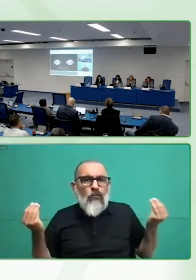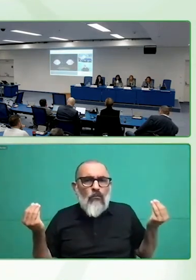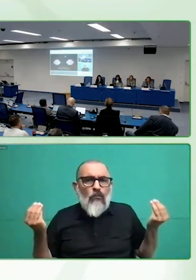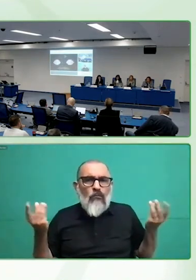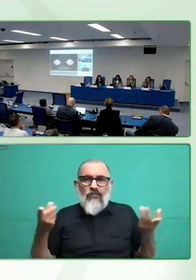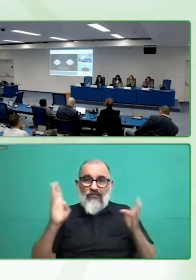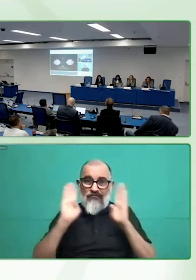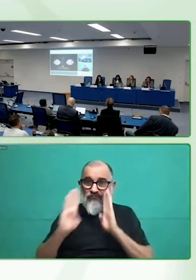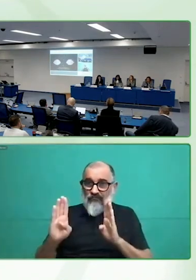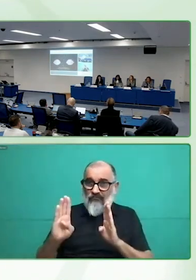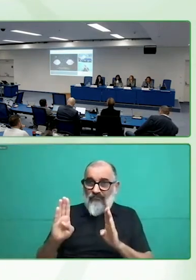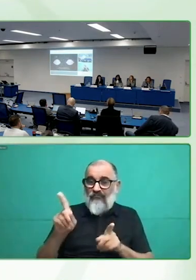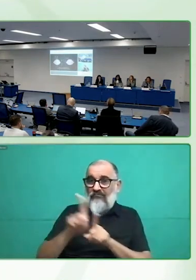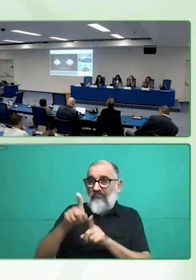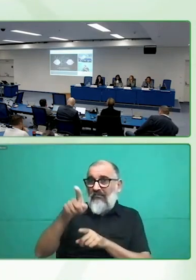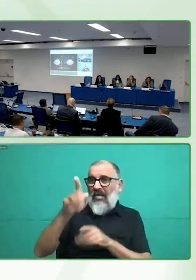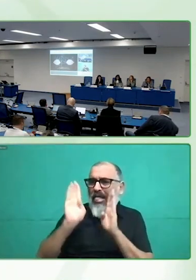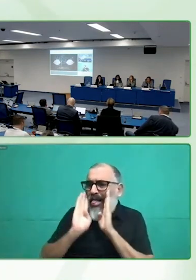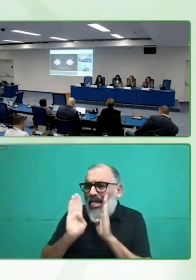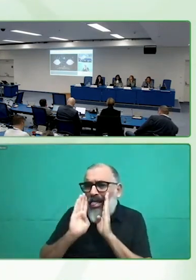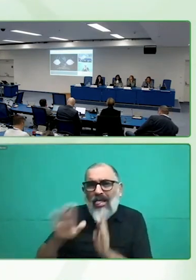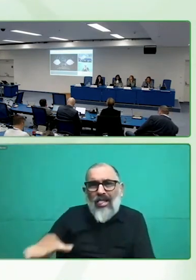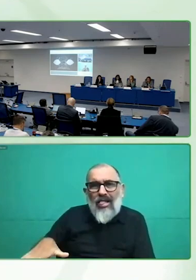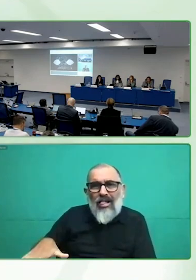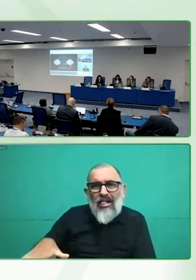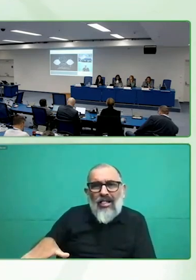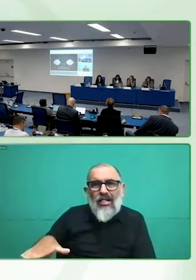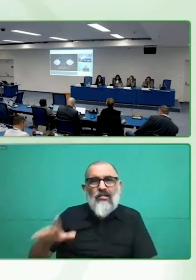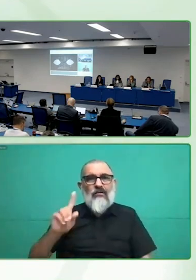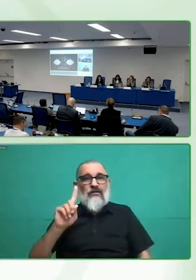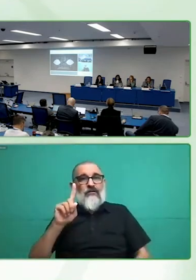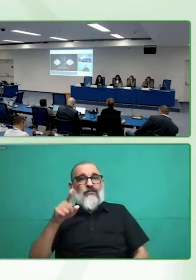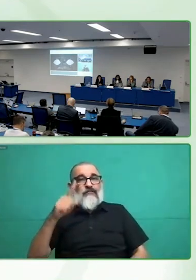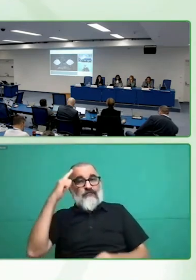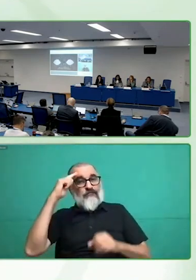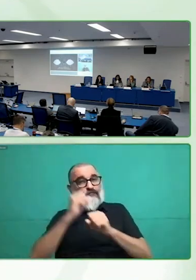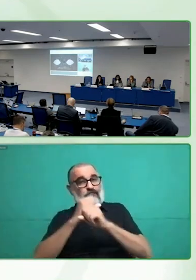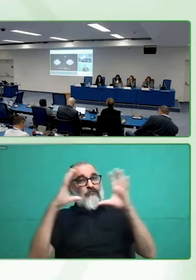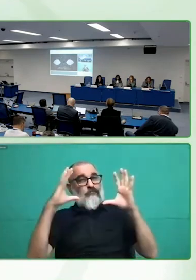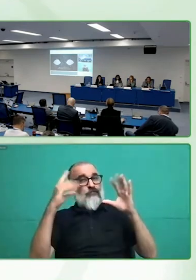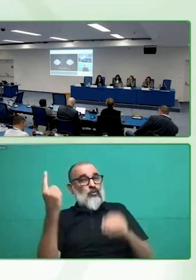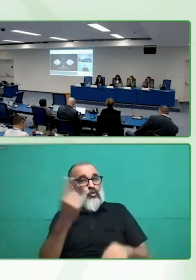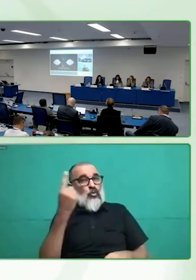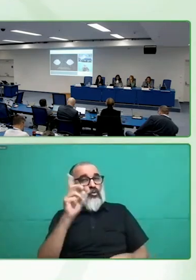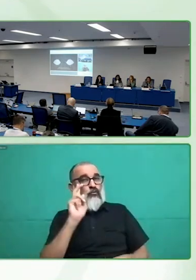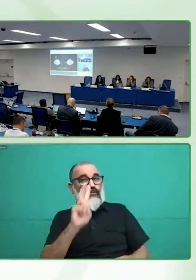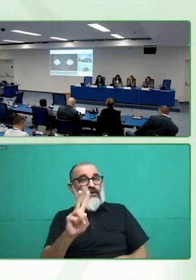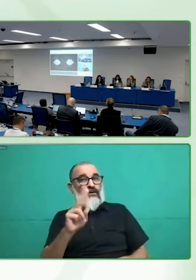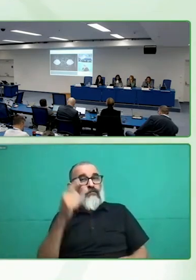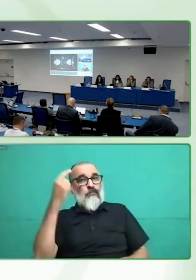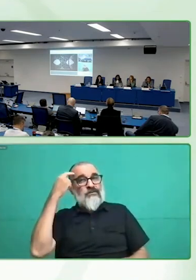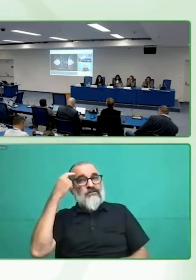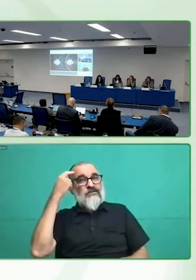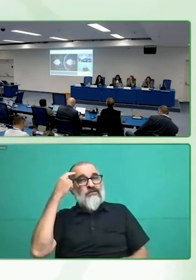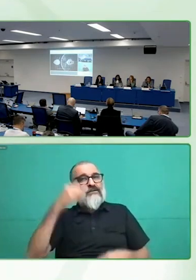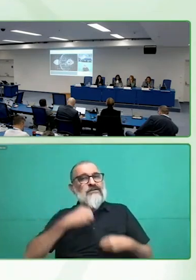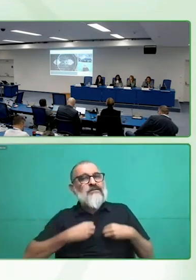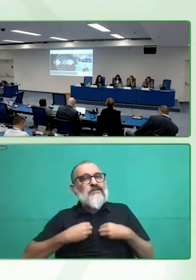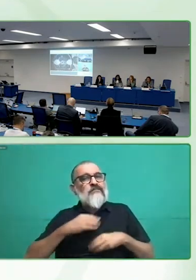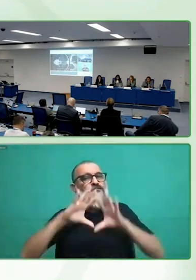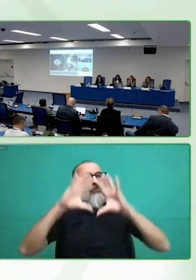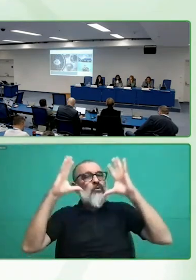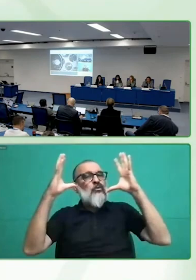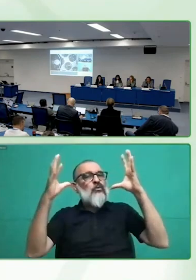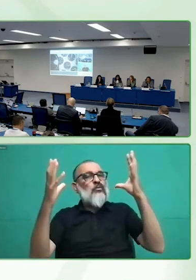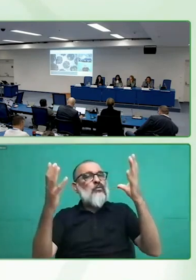que por el solo hecho de ver, pensar y sentir el mundo desde otra perspectiva, seas condenado al